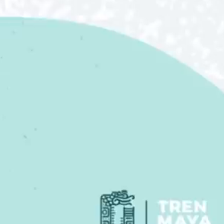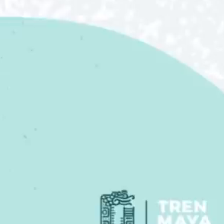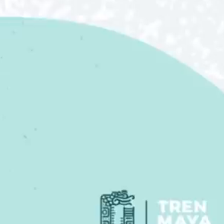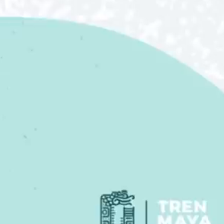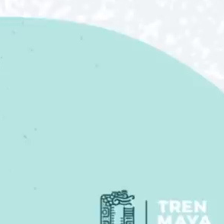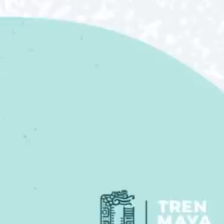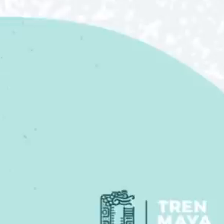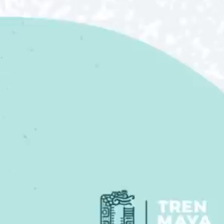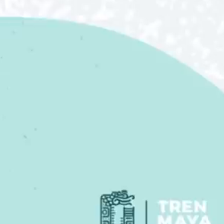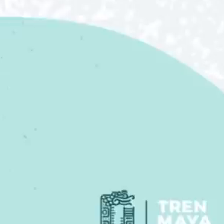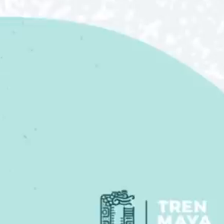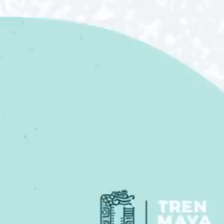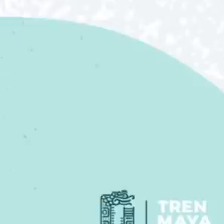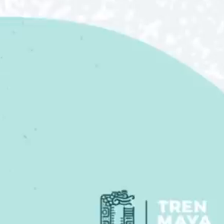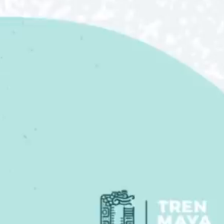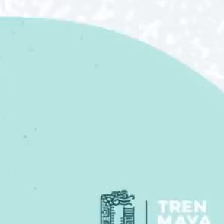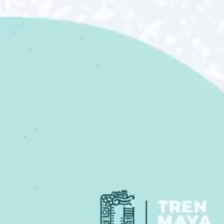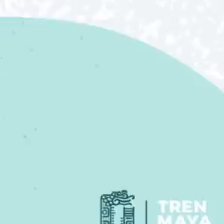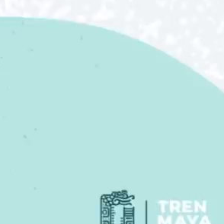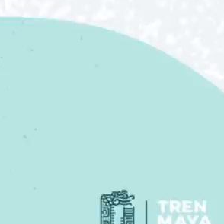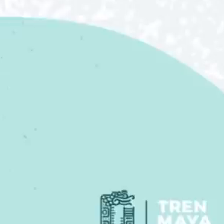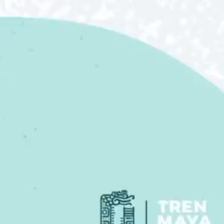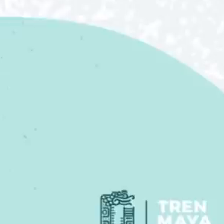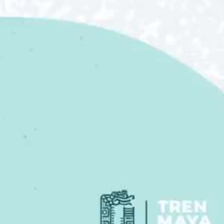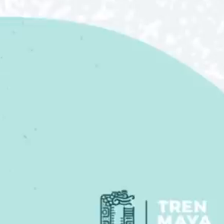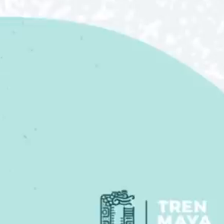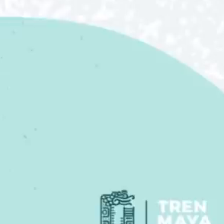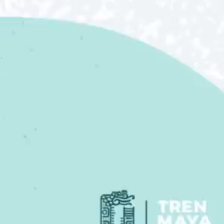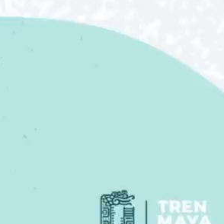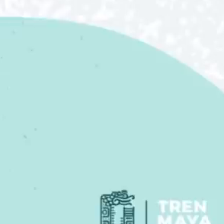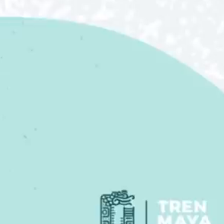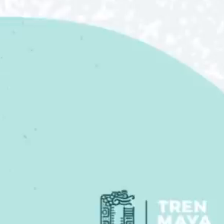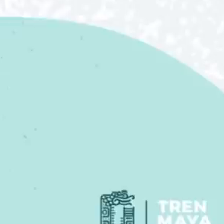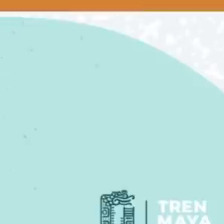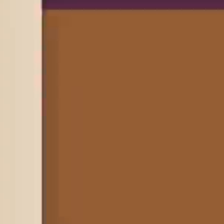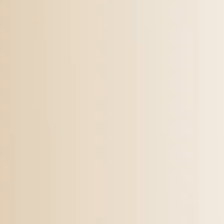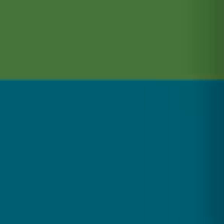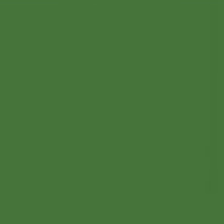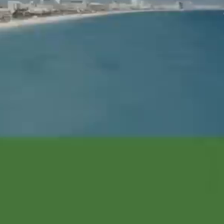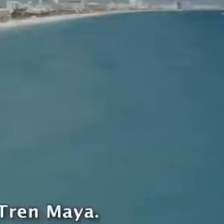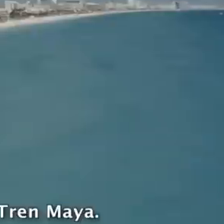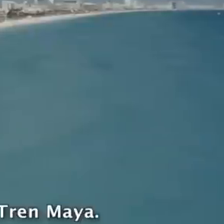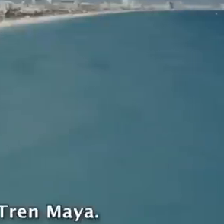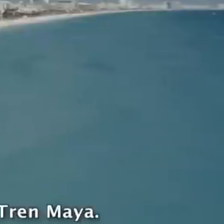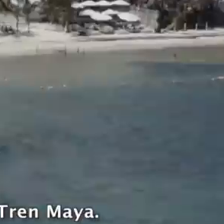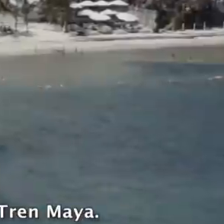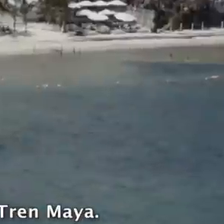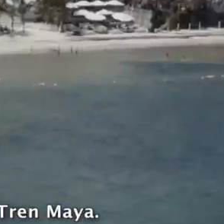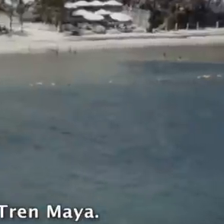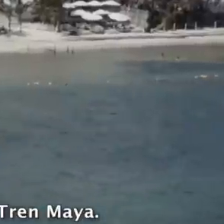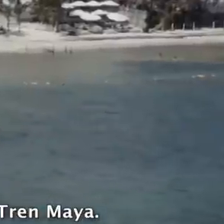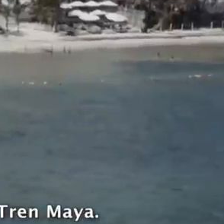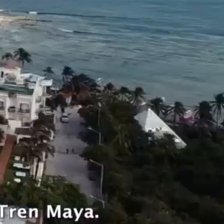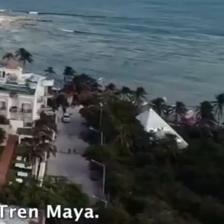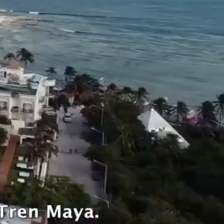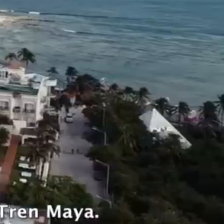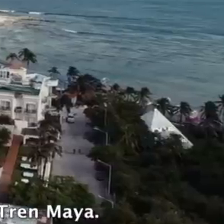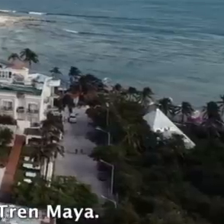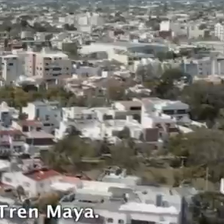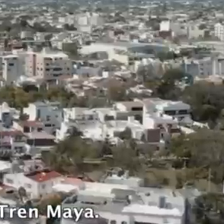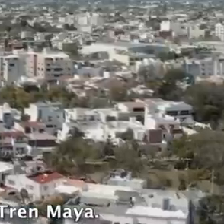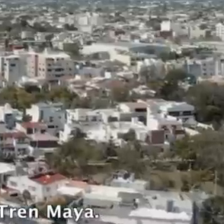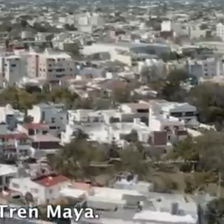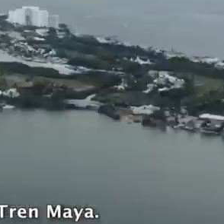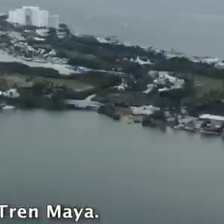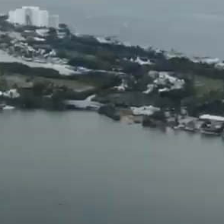3. Playa del Carmen. 4. Tulum. El día de hoy se inician los trabajos en el Tramo